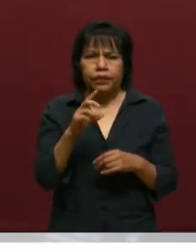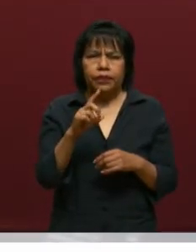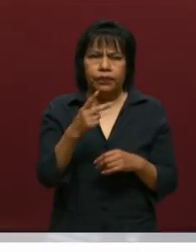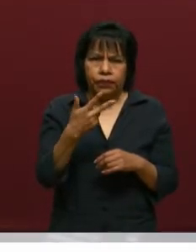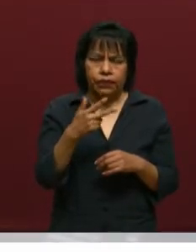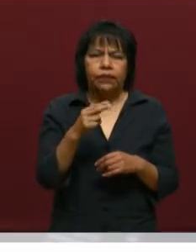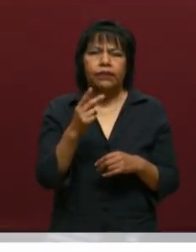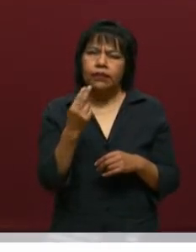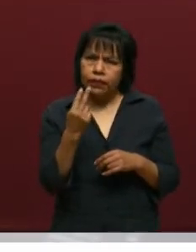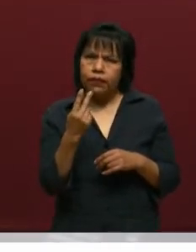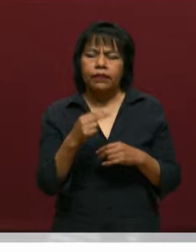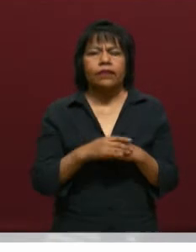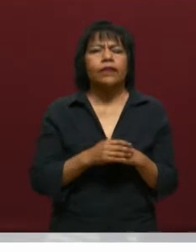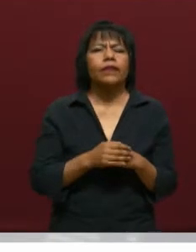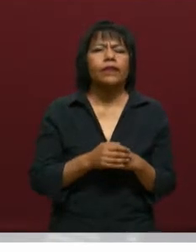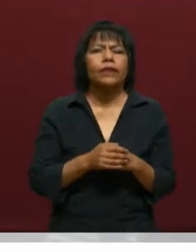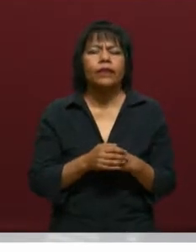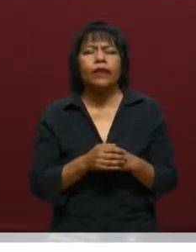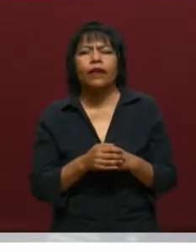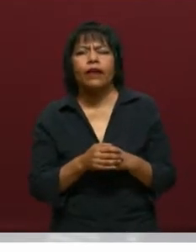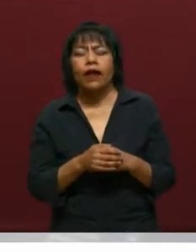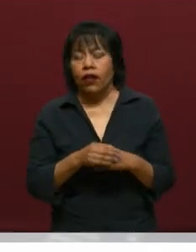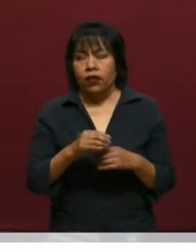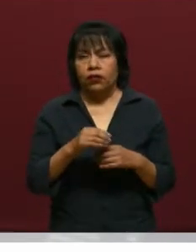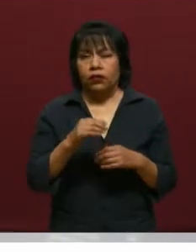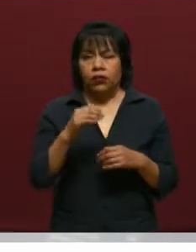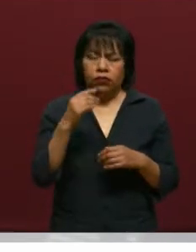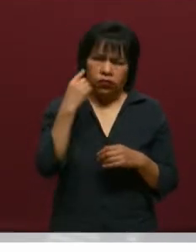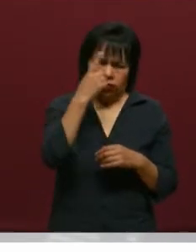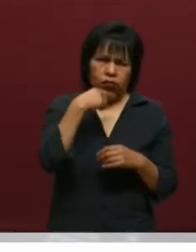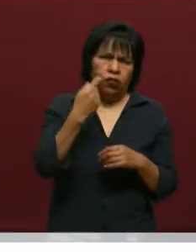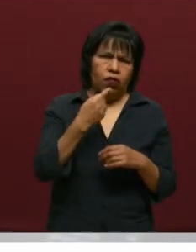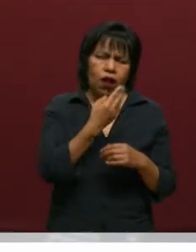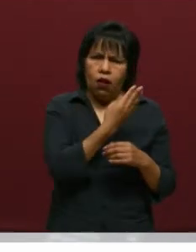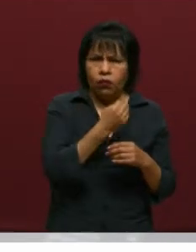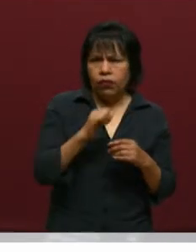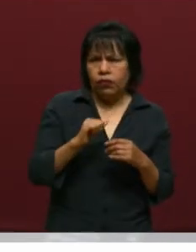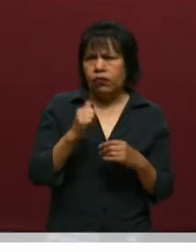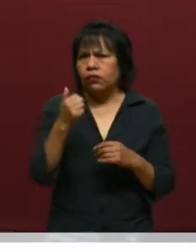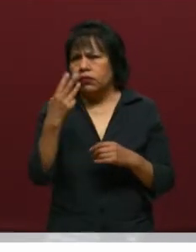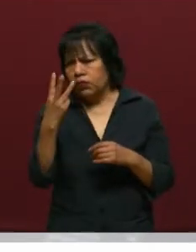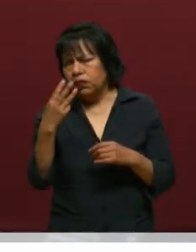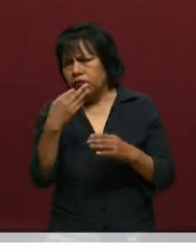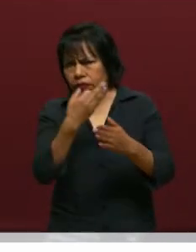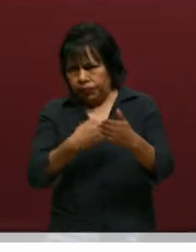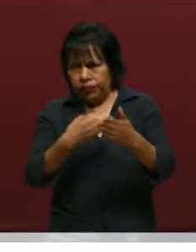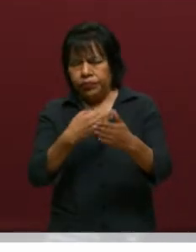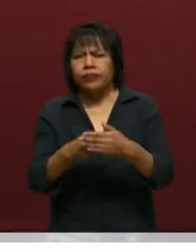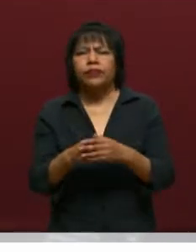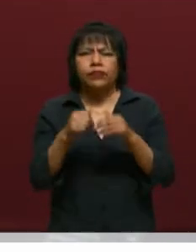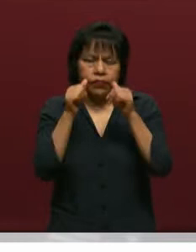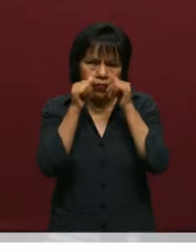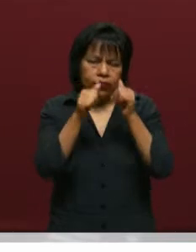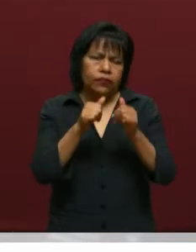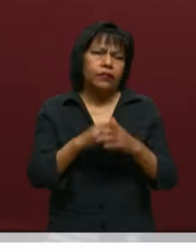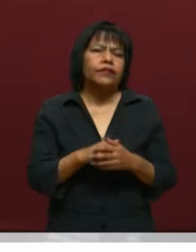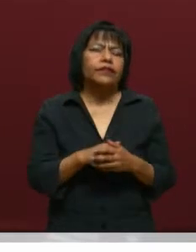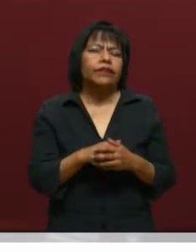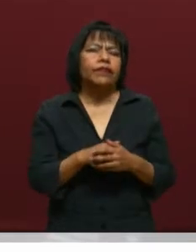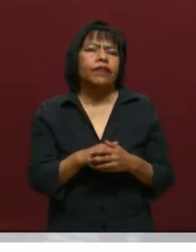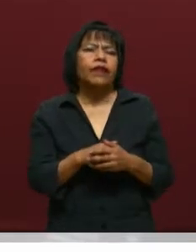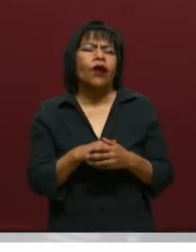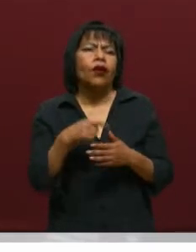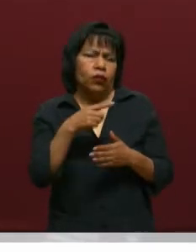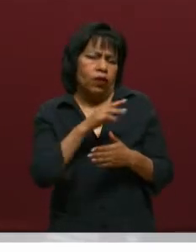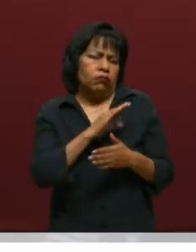-3825. Los horarios de atención son de nueve de la mañana a tres de la tarde. Anote muy bien